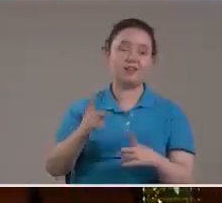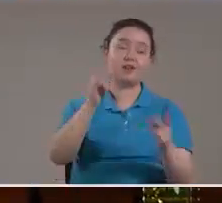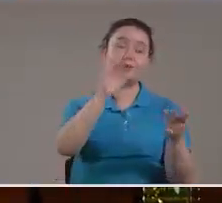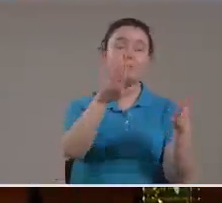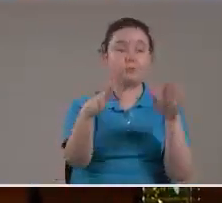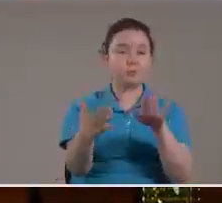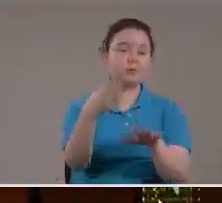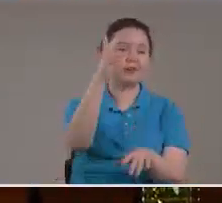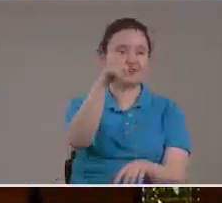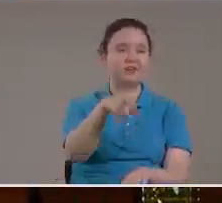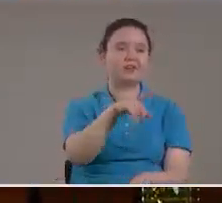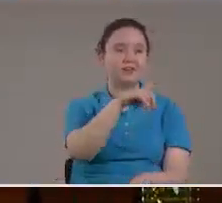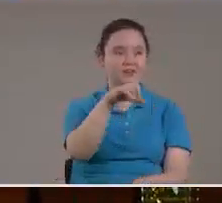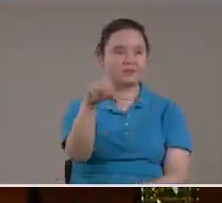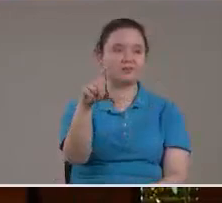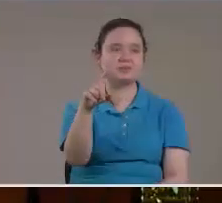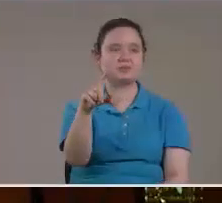vida